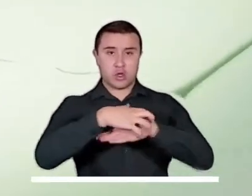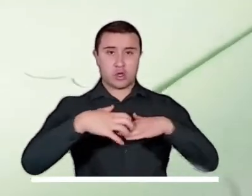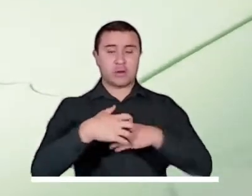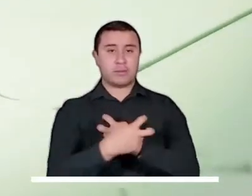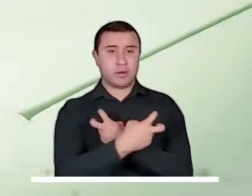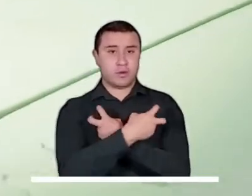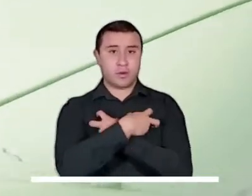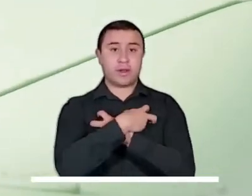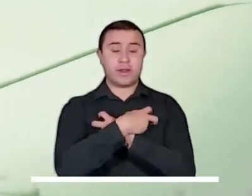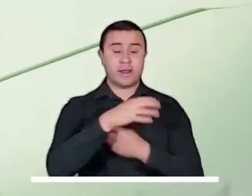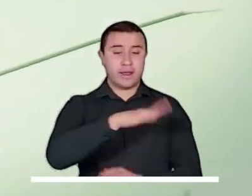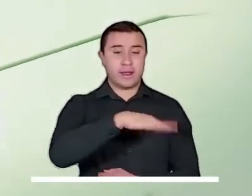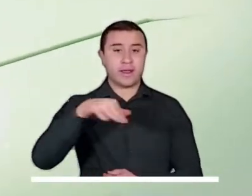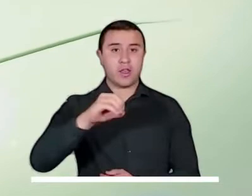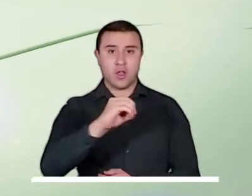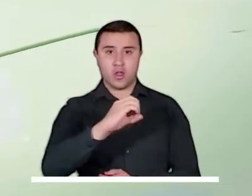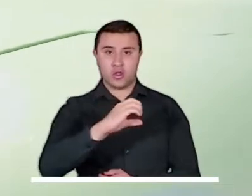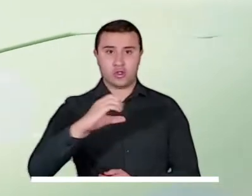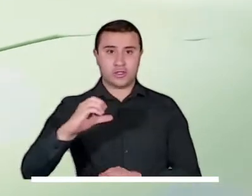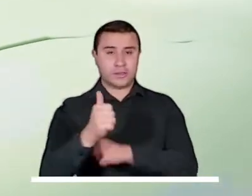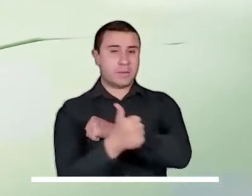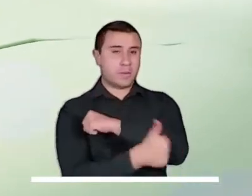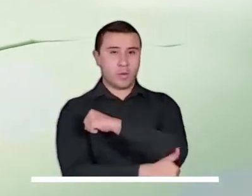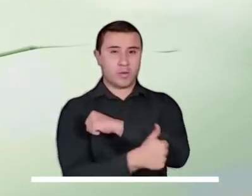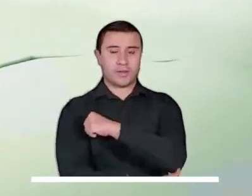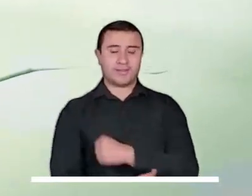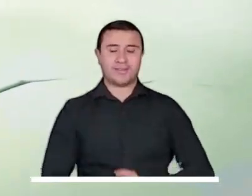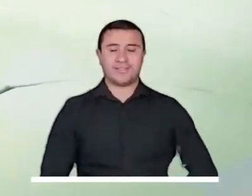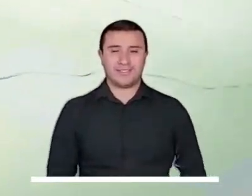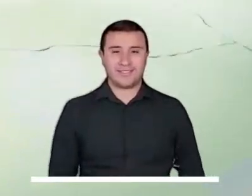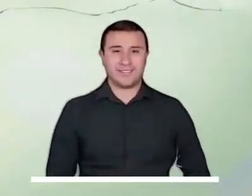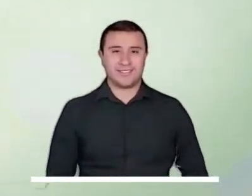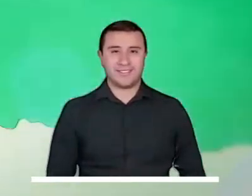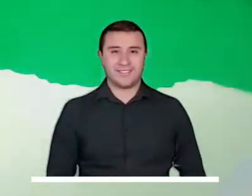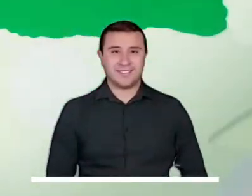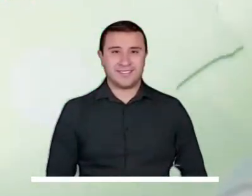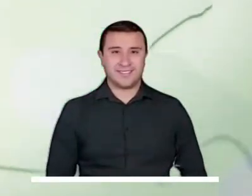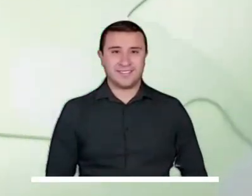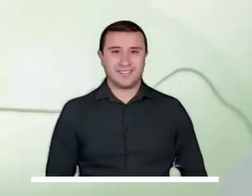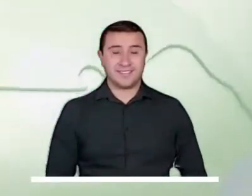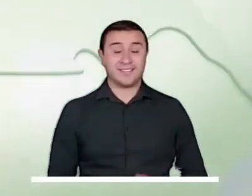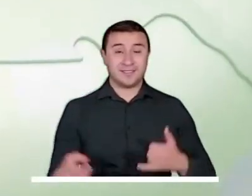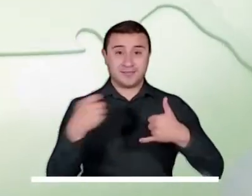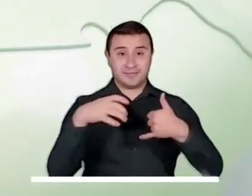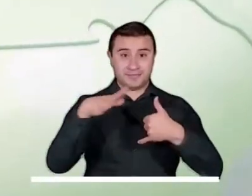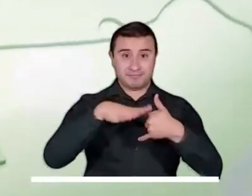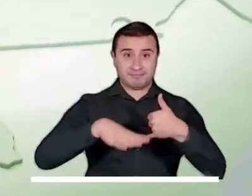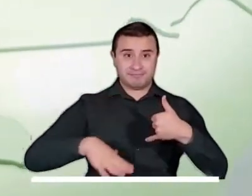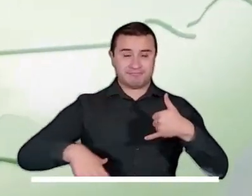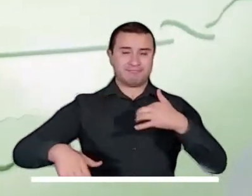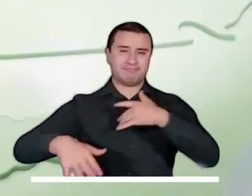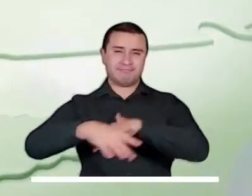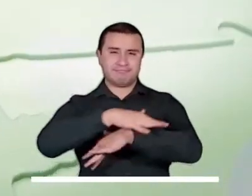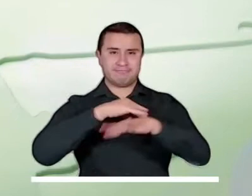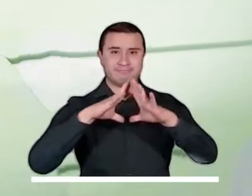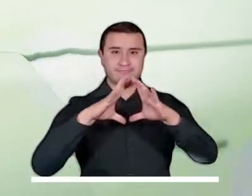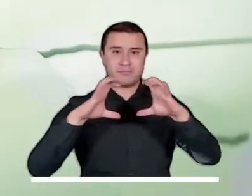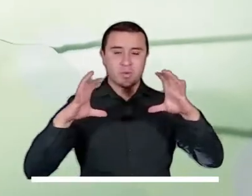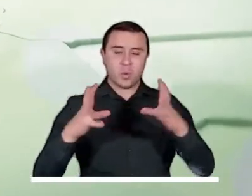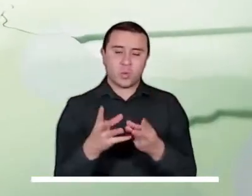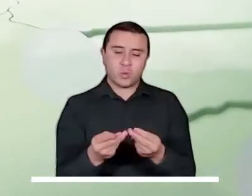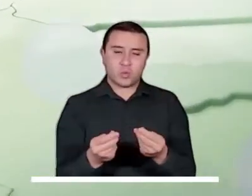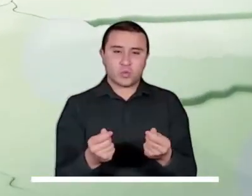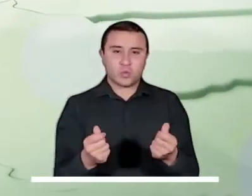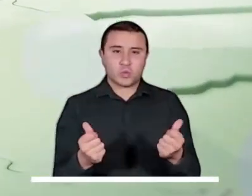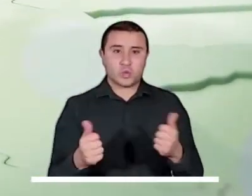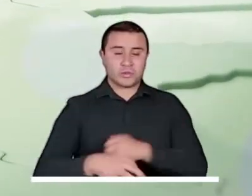suroccidente de Cundinamarca, Tolima, Huila y el occidente de Antioquia y Boyacá. Visitemos ahora la Orinoquía, donde se podrá